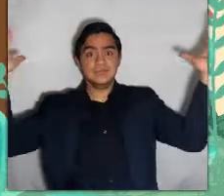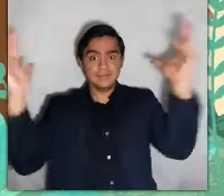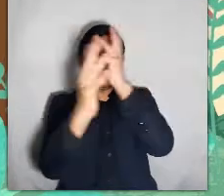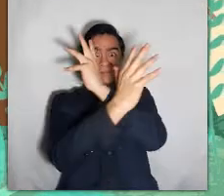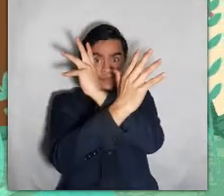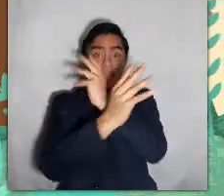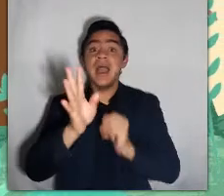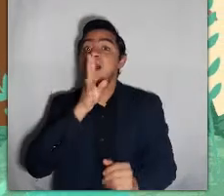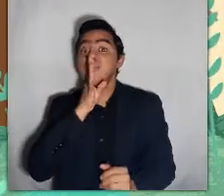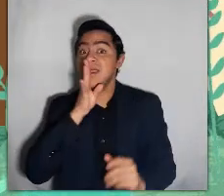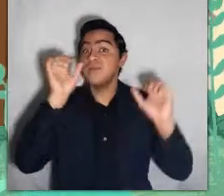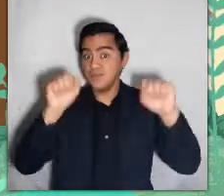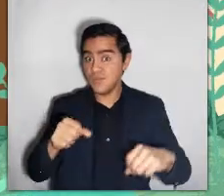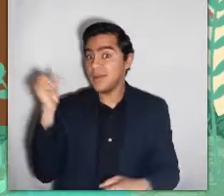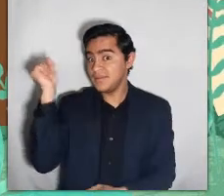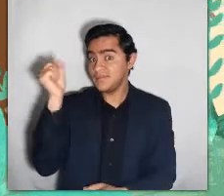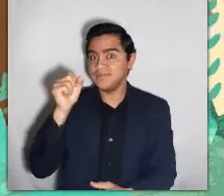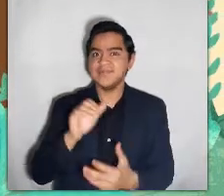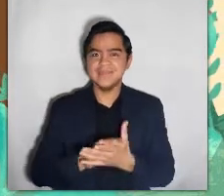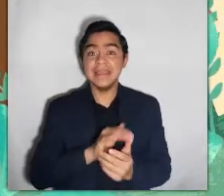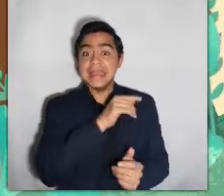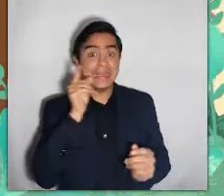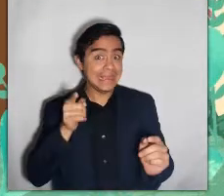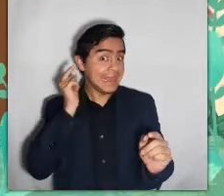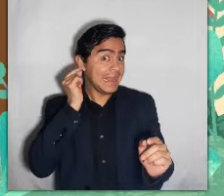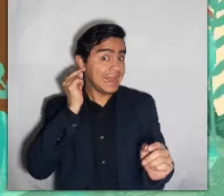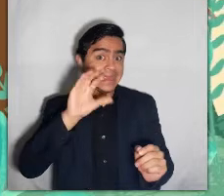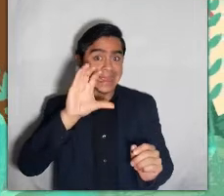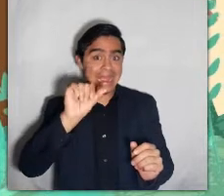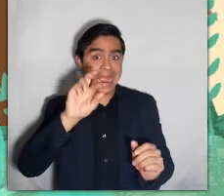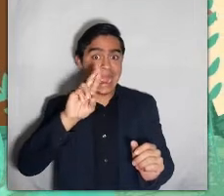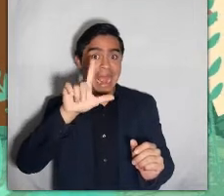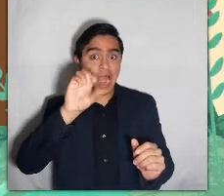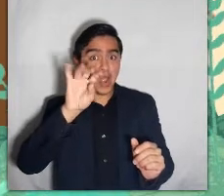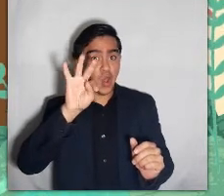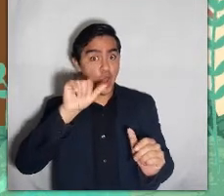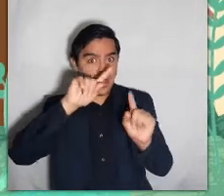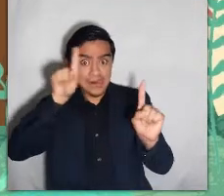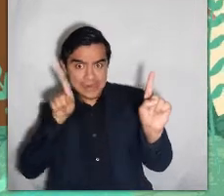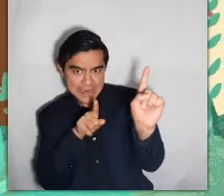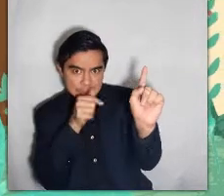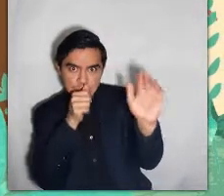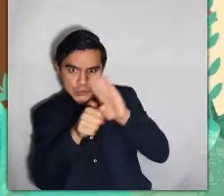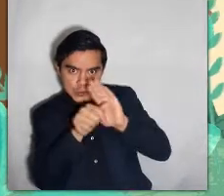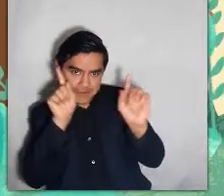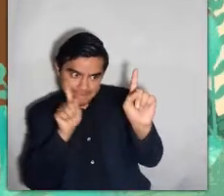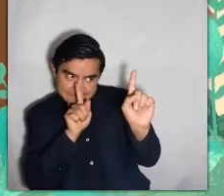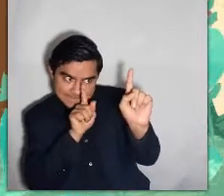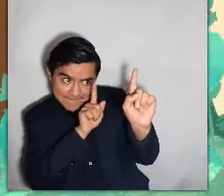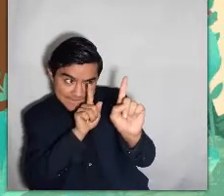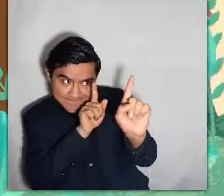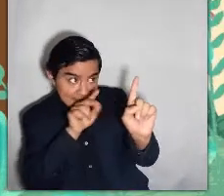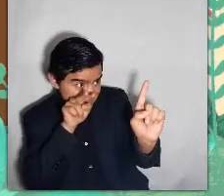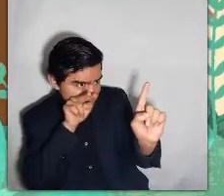no solo eso, también son capaces de hablar. Carlota decidió ir detrás de maderucho para ver la reacción